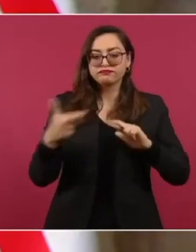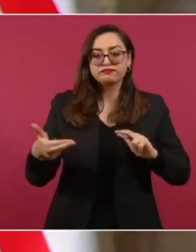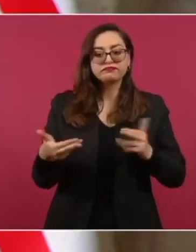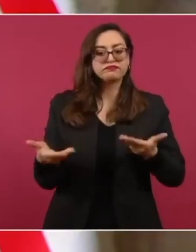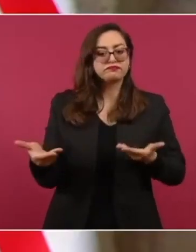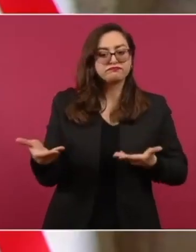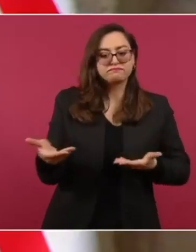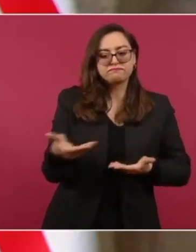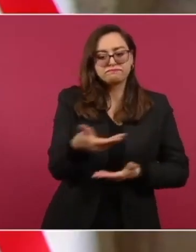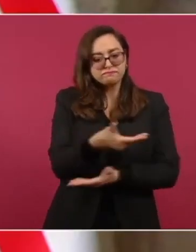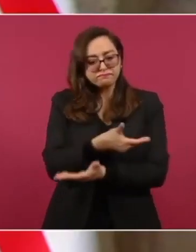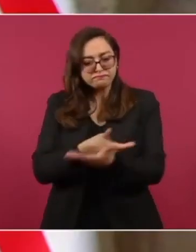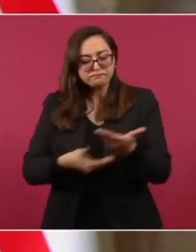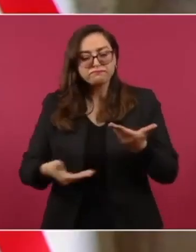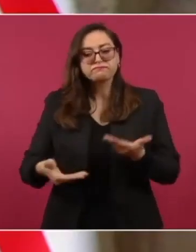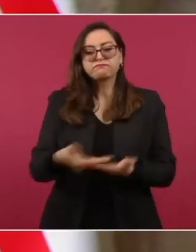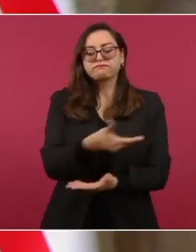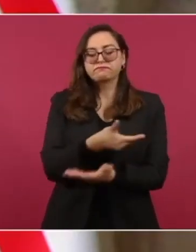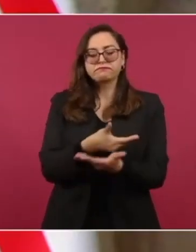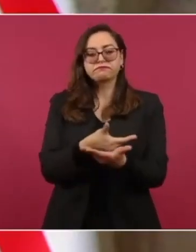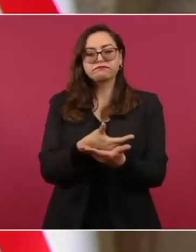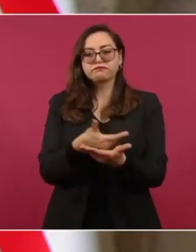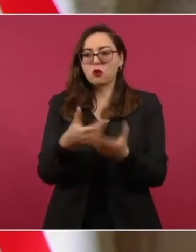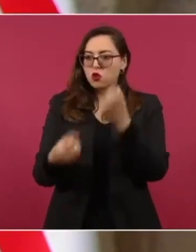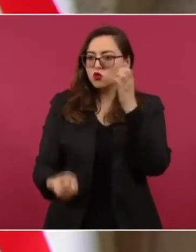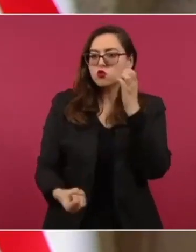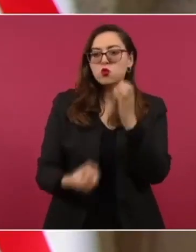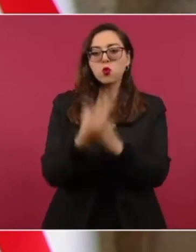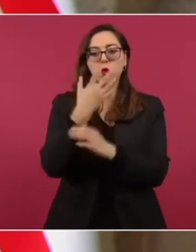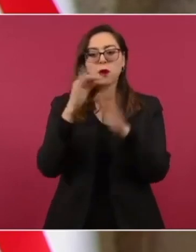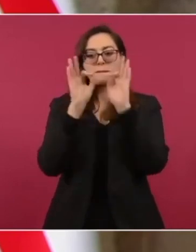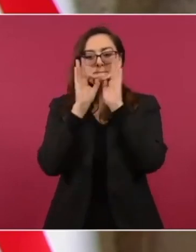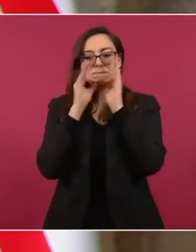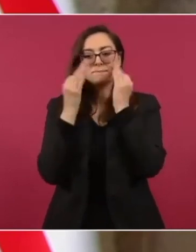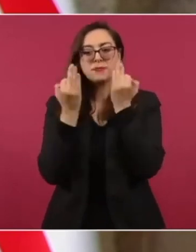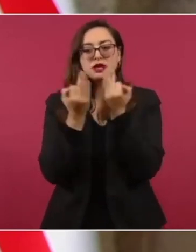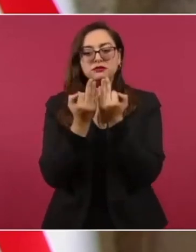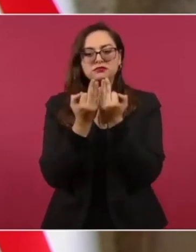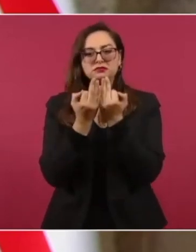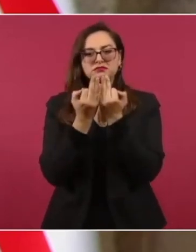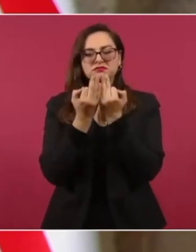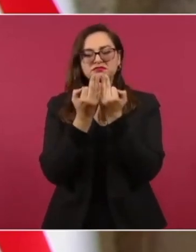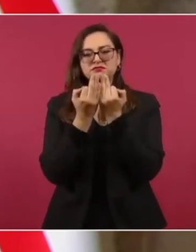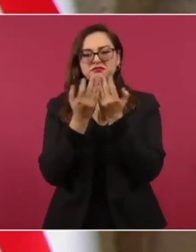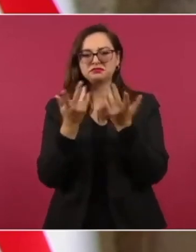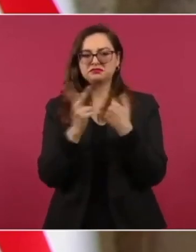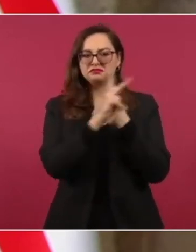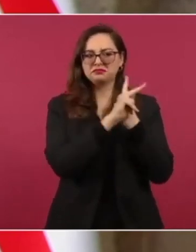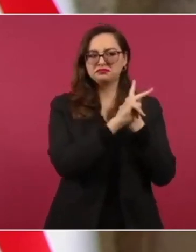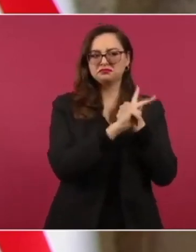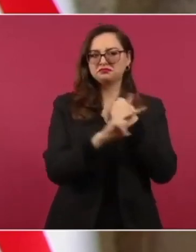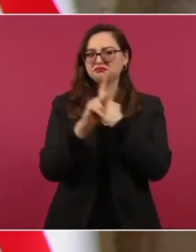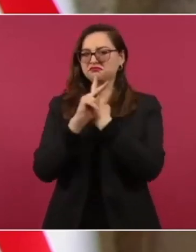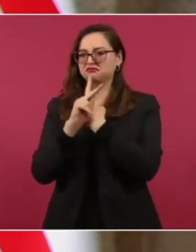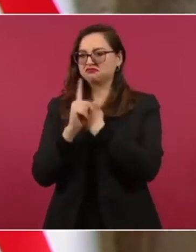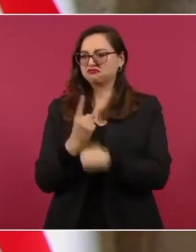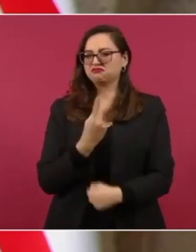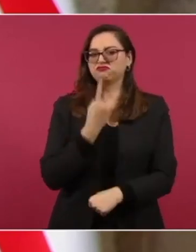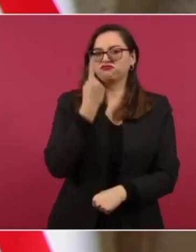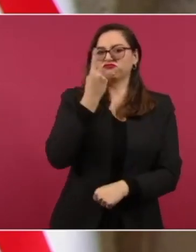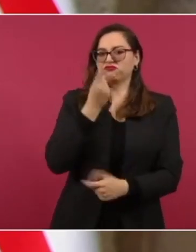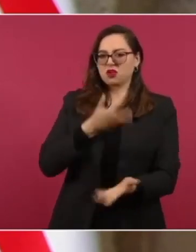dejando atrás el intervencionismo hegemónico.